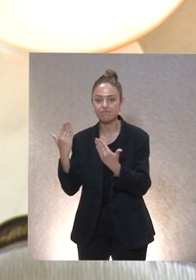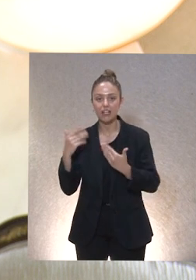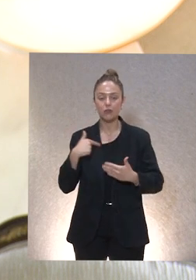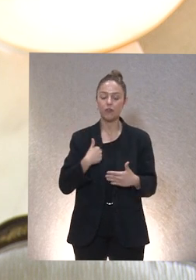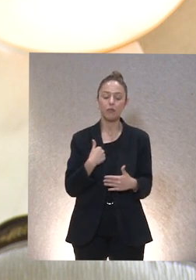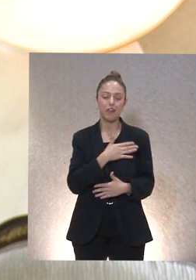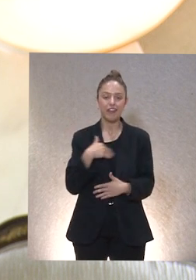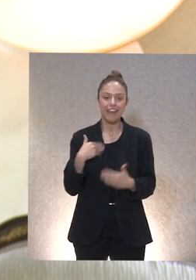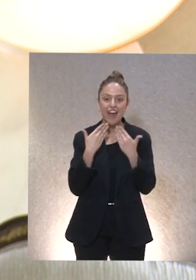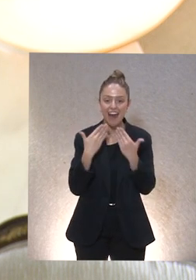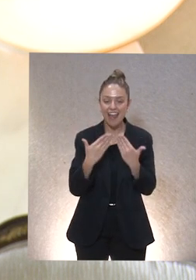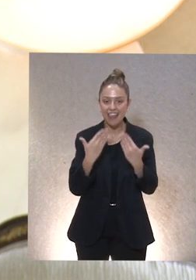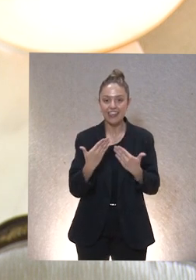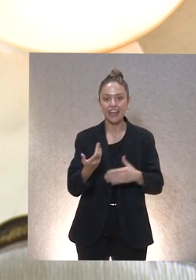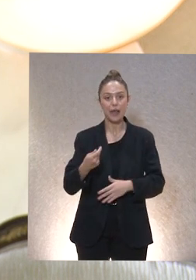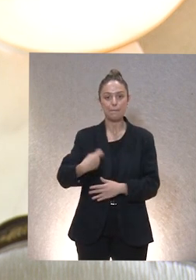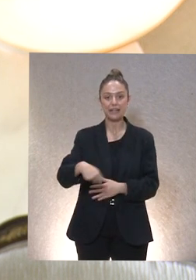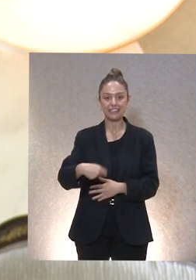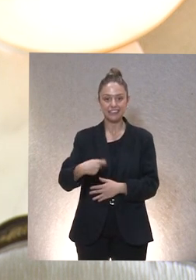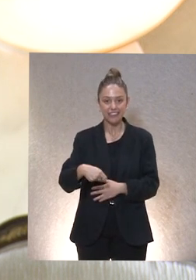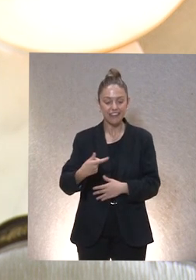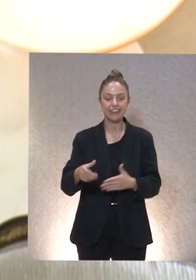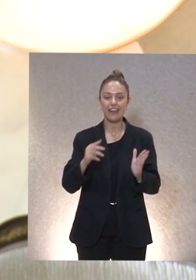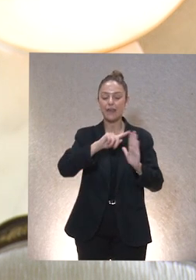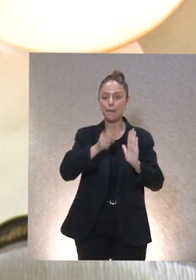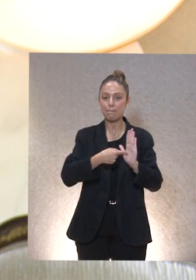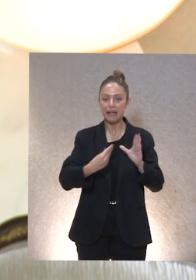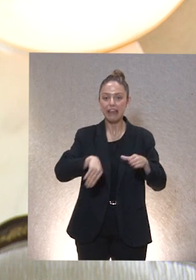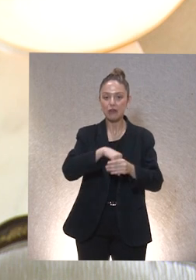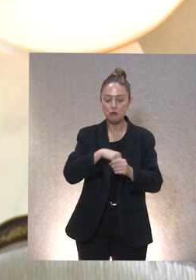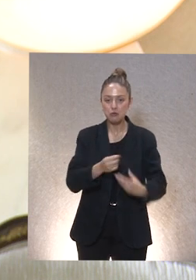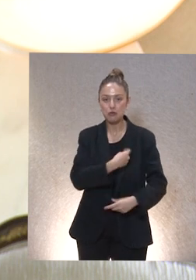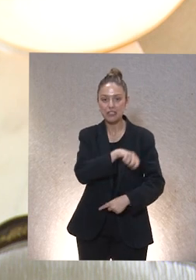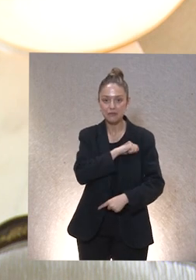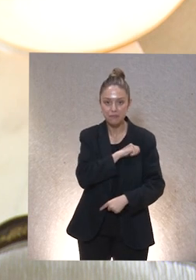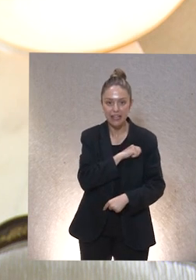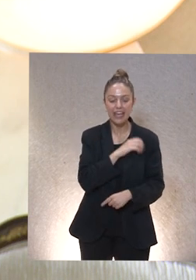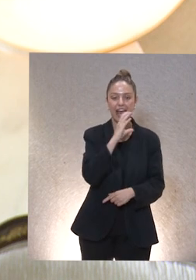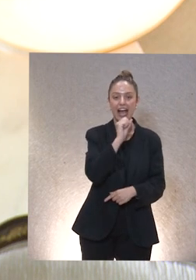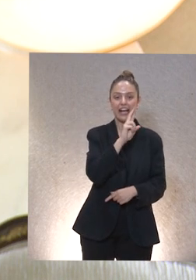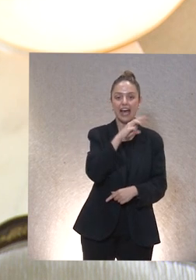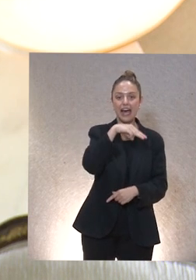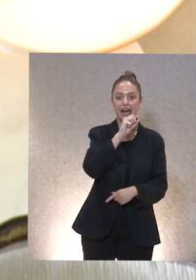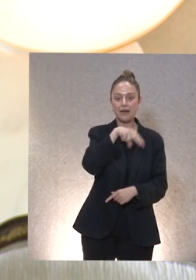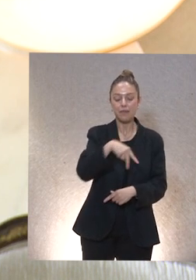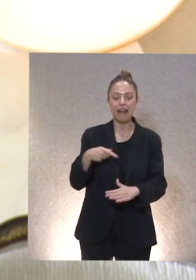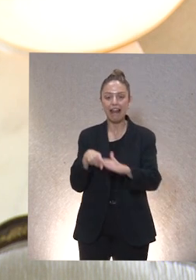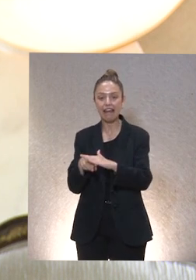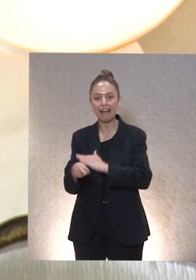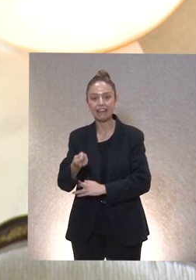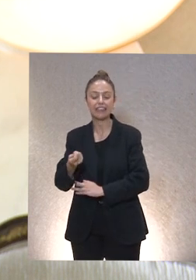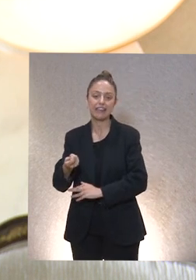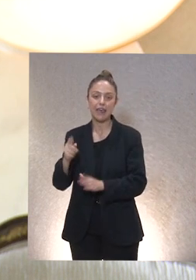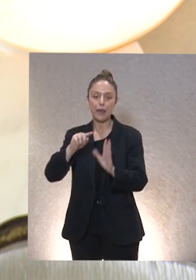agradecer a la presidenta de Plena Inclusión España, a doña Carmen, a Enrique Galván, el gerente de Plena Inclusión España,